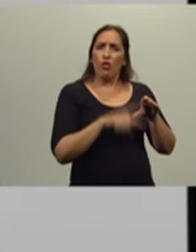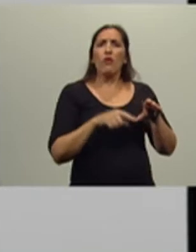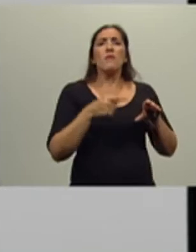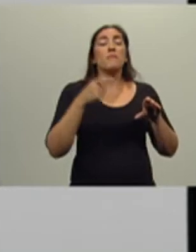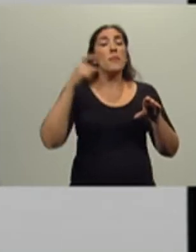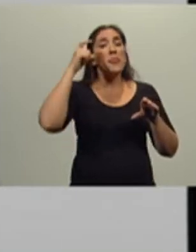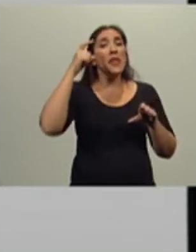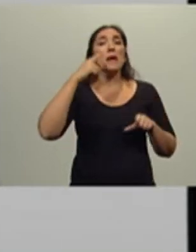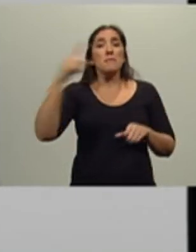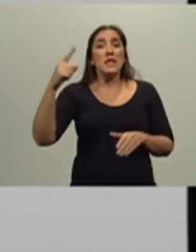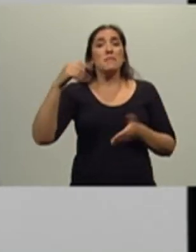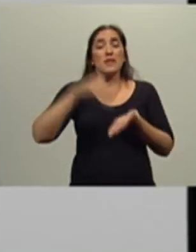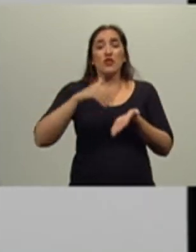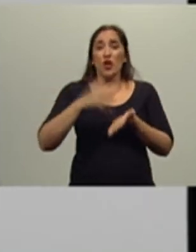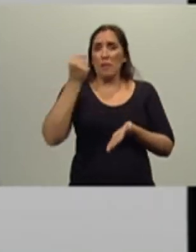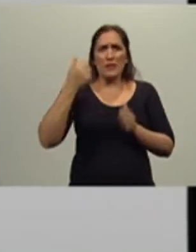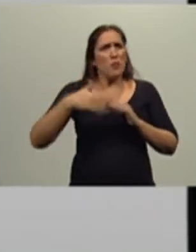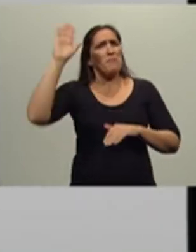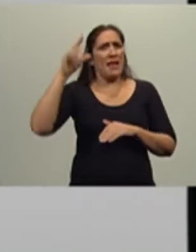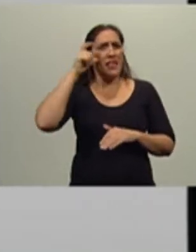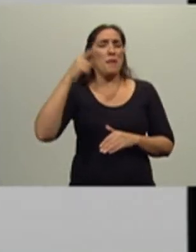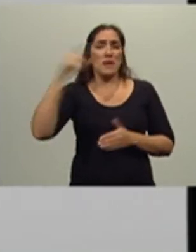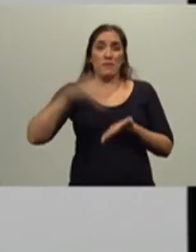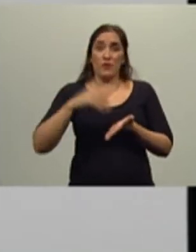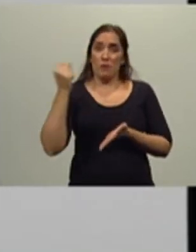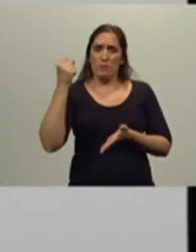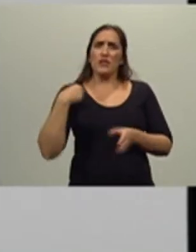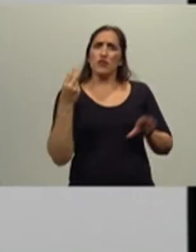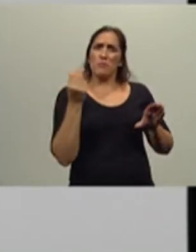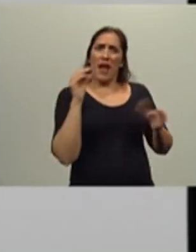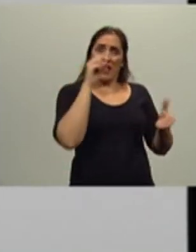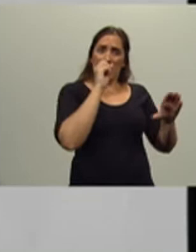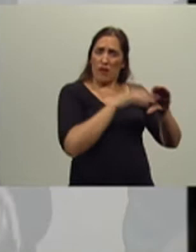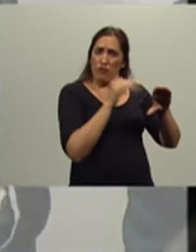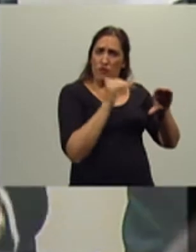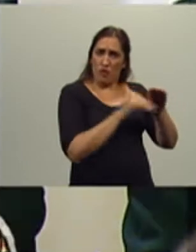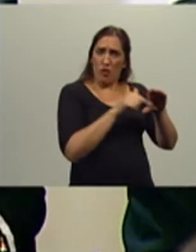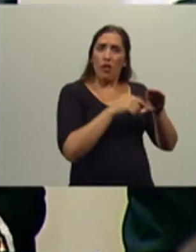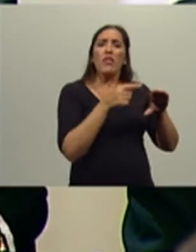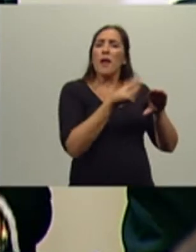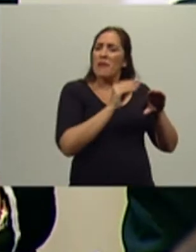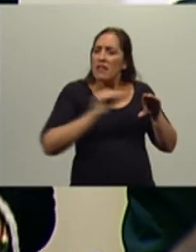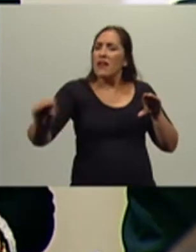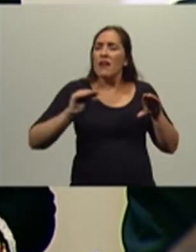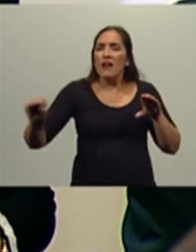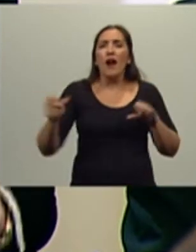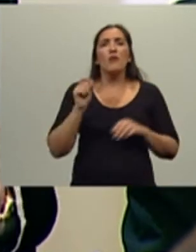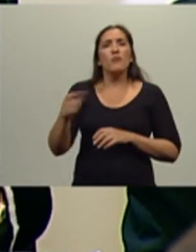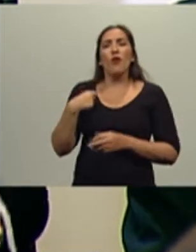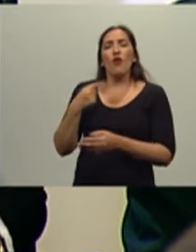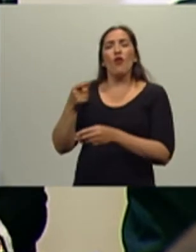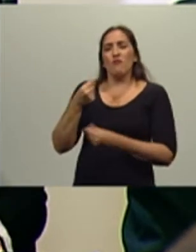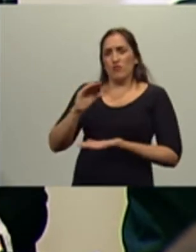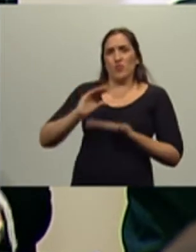10.000 millones de pesos destinado a financiar proyectos productivos de innovación